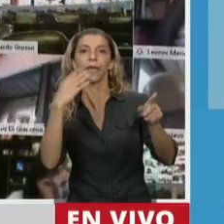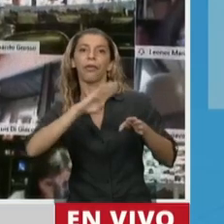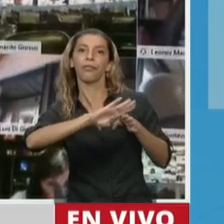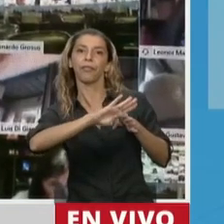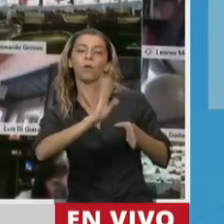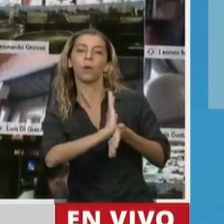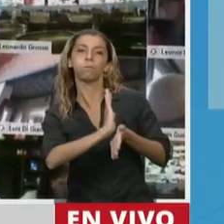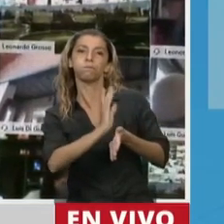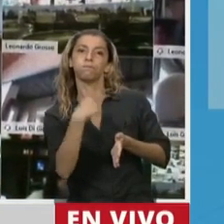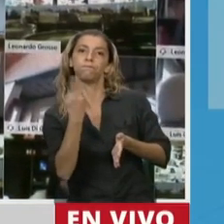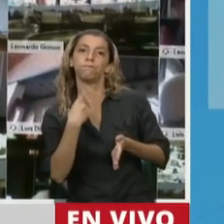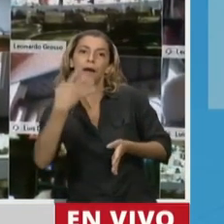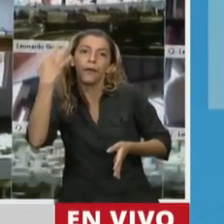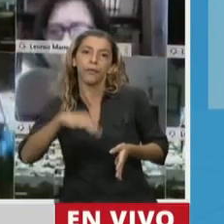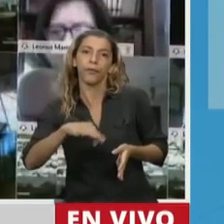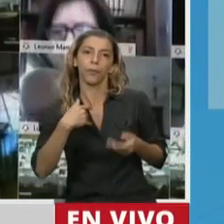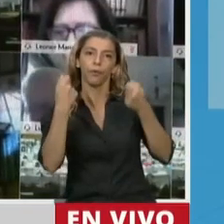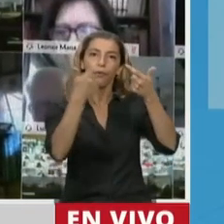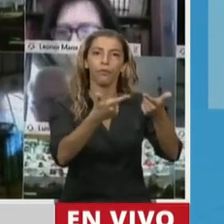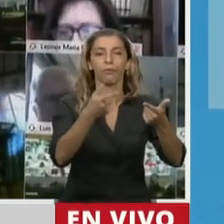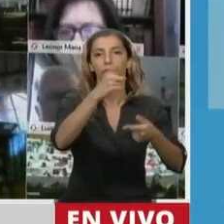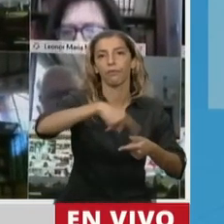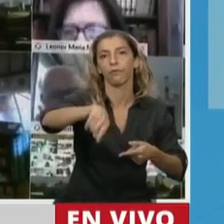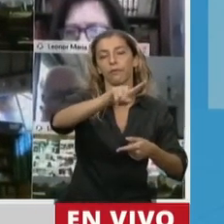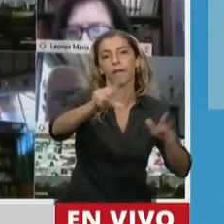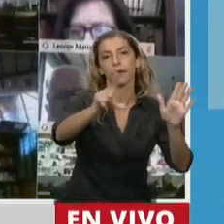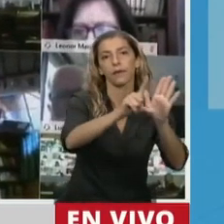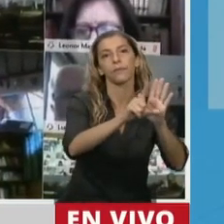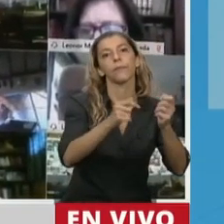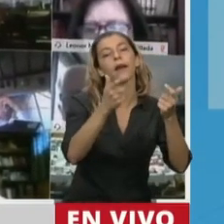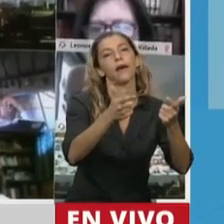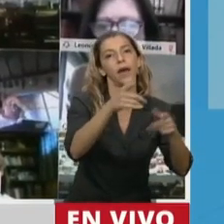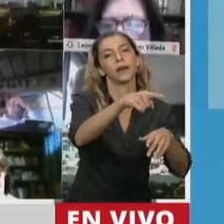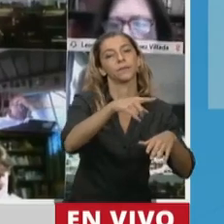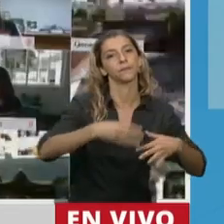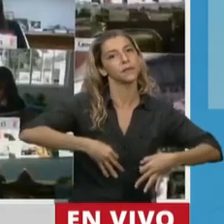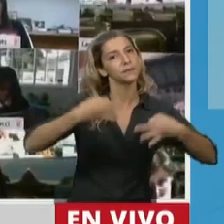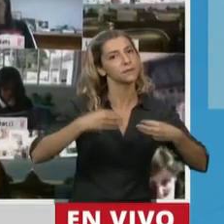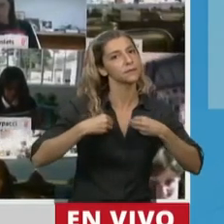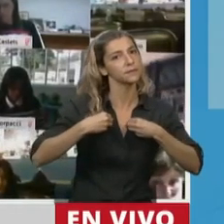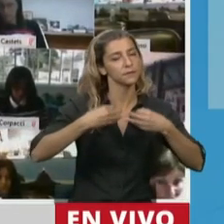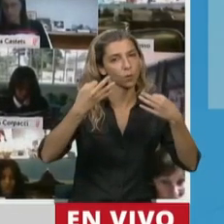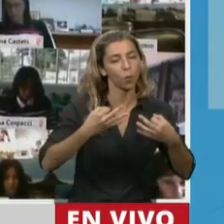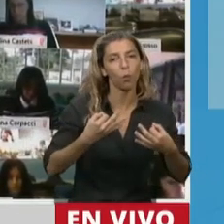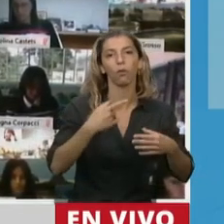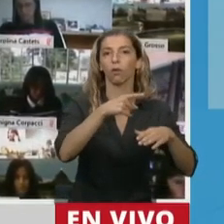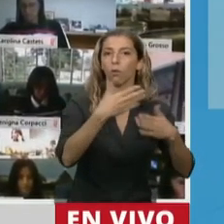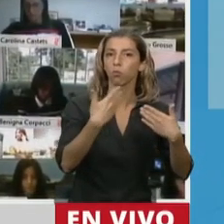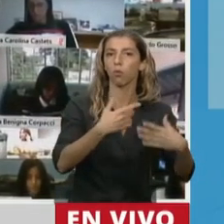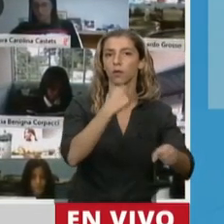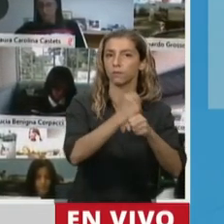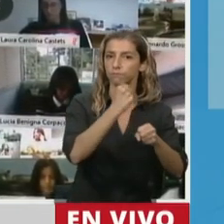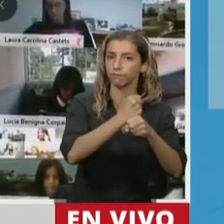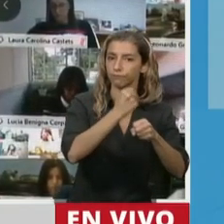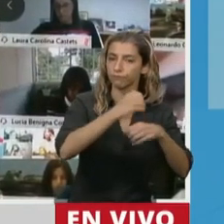contexto de incertidumbre y preocupación. A ellos, señor Presidente, les debemos una norma que